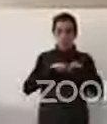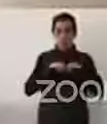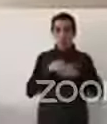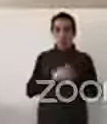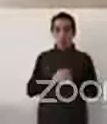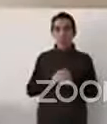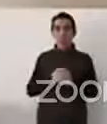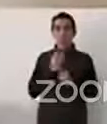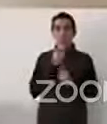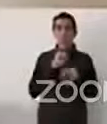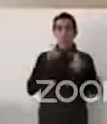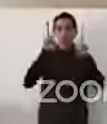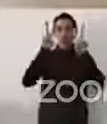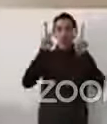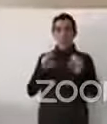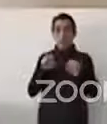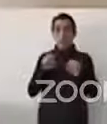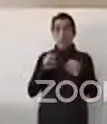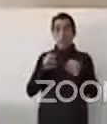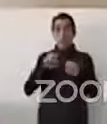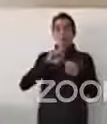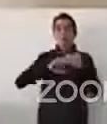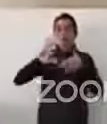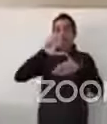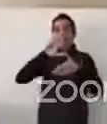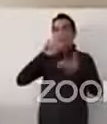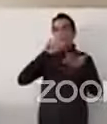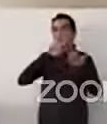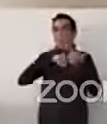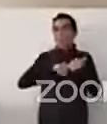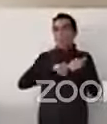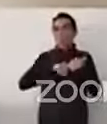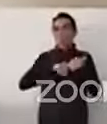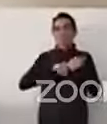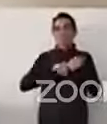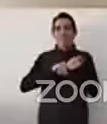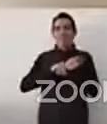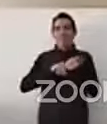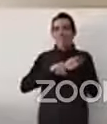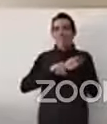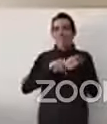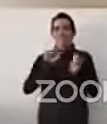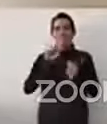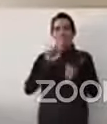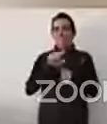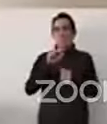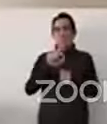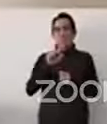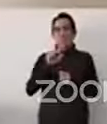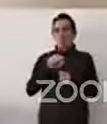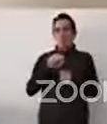interamericano a través de la convención interamericana contra toda forma de discriminación e intolerancia.